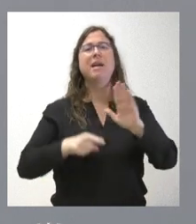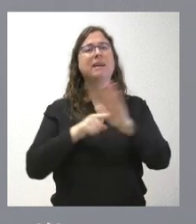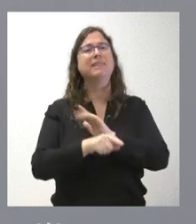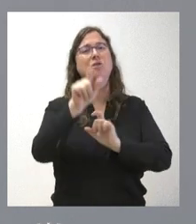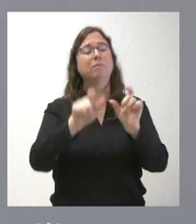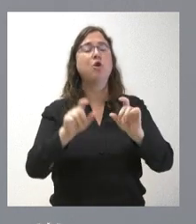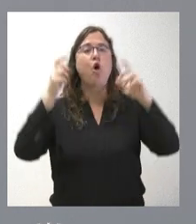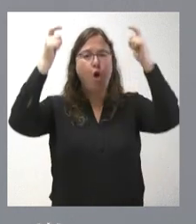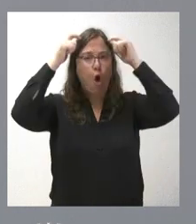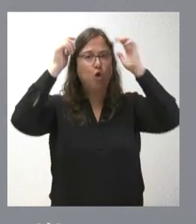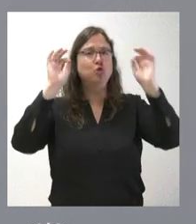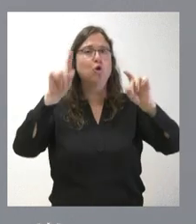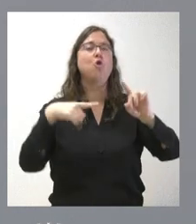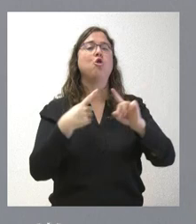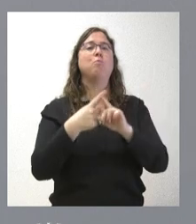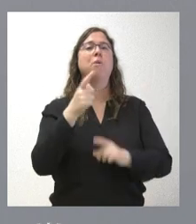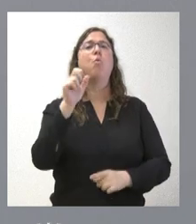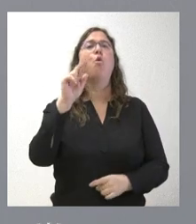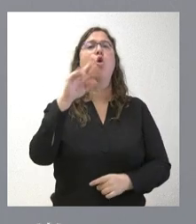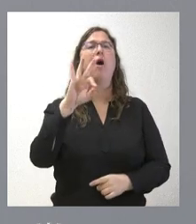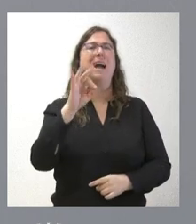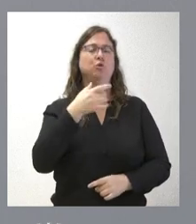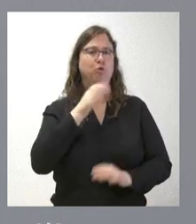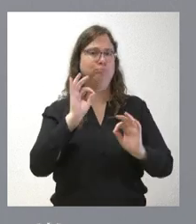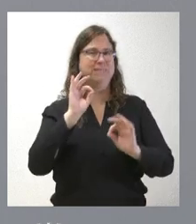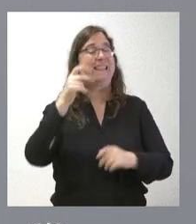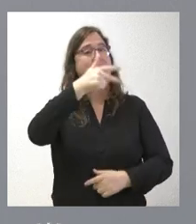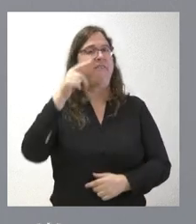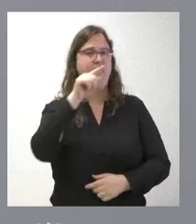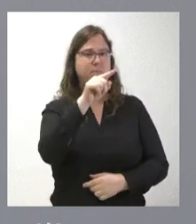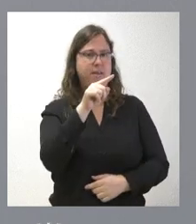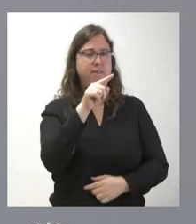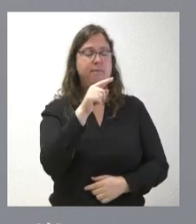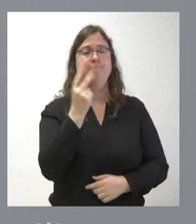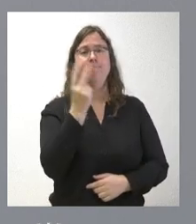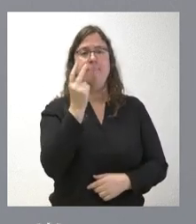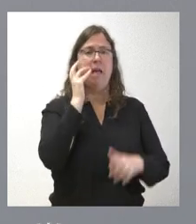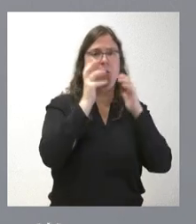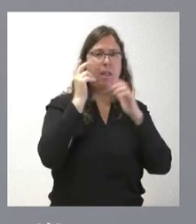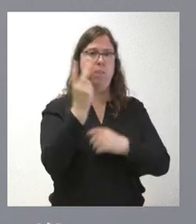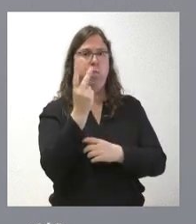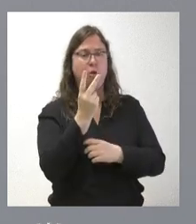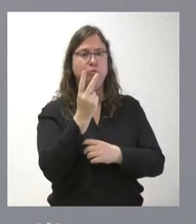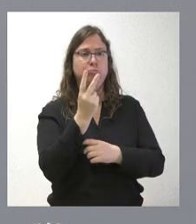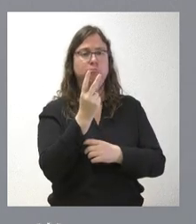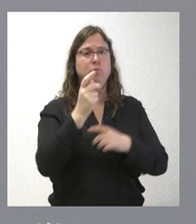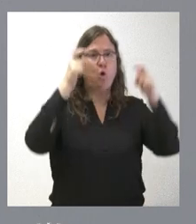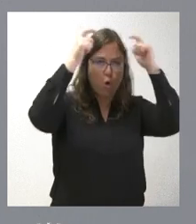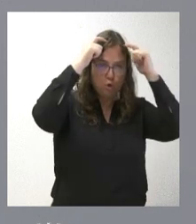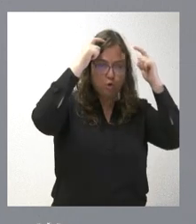población del oso pardo y del urogallo cantábrico. Para ambas especies,